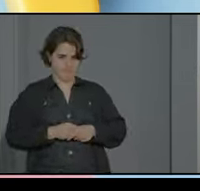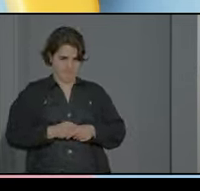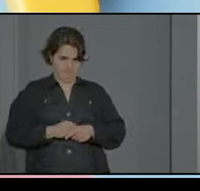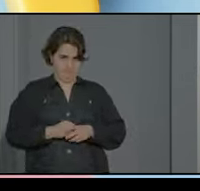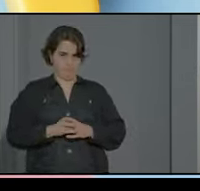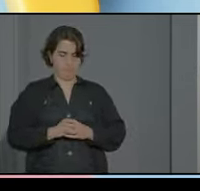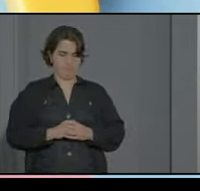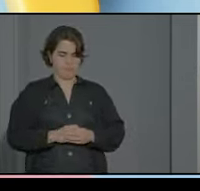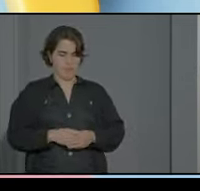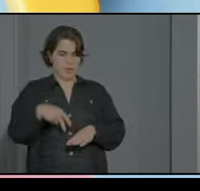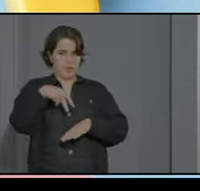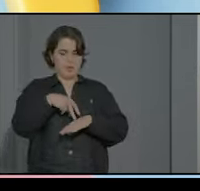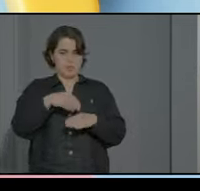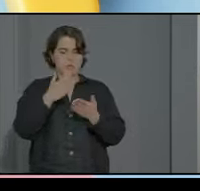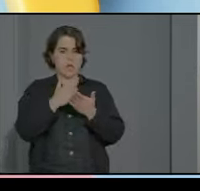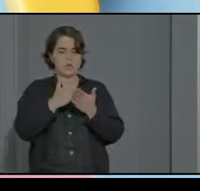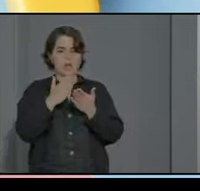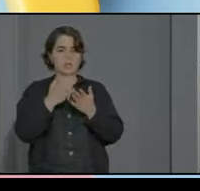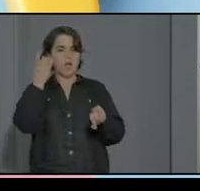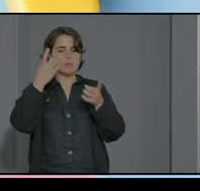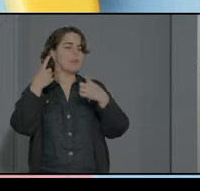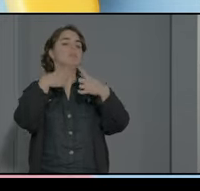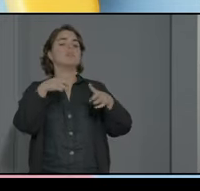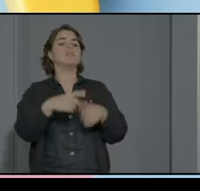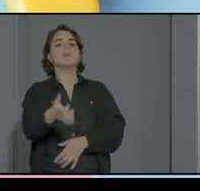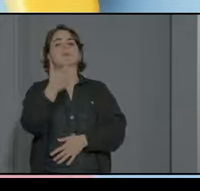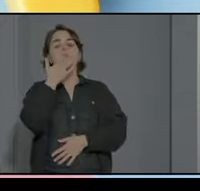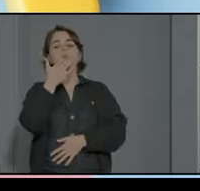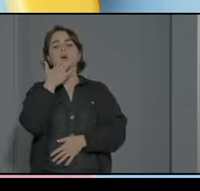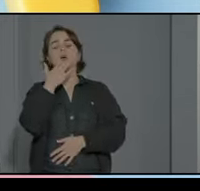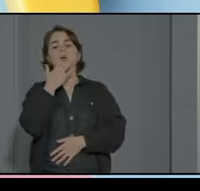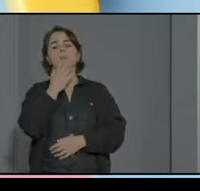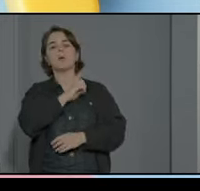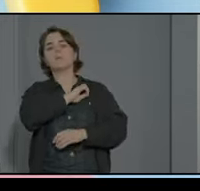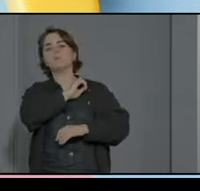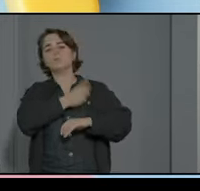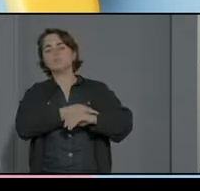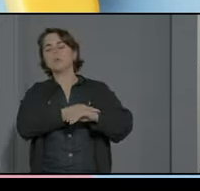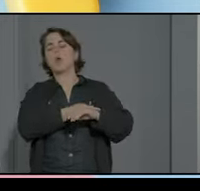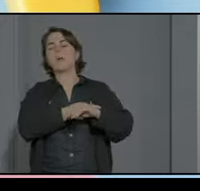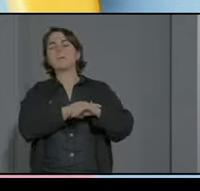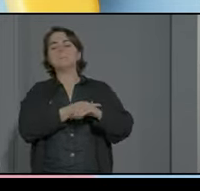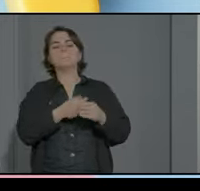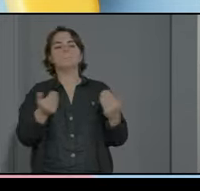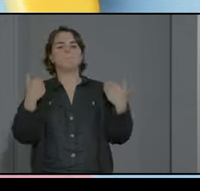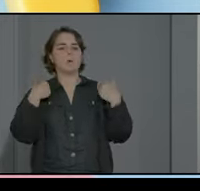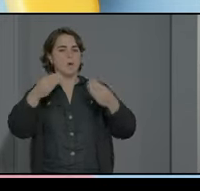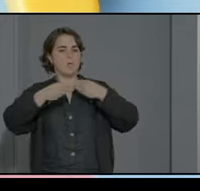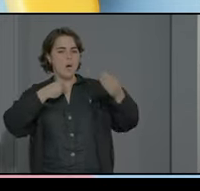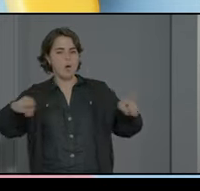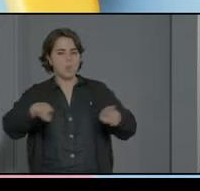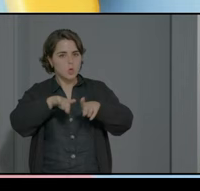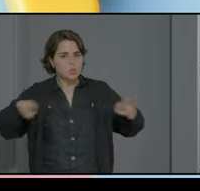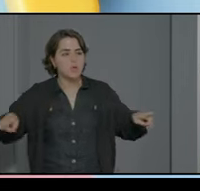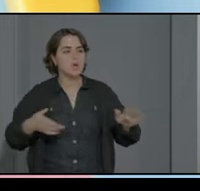nuestra presencia en las aulas en las diferentes actividades como puede ser educación física plástica o música va a requerir de un trabajo previo